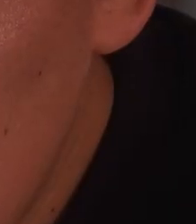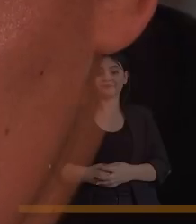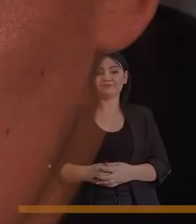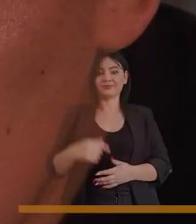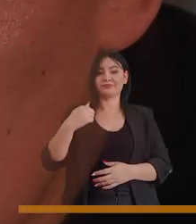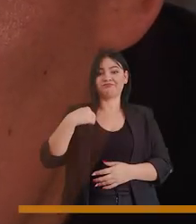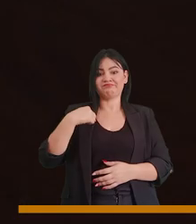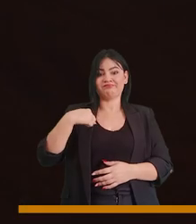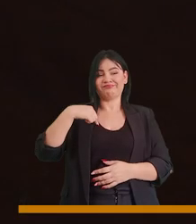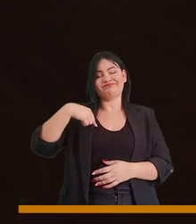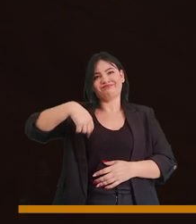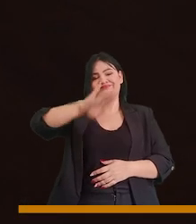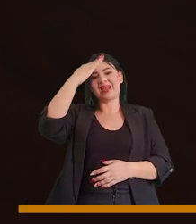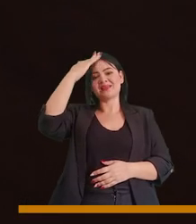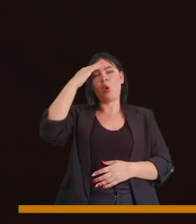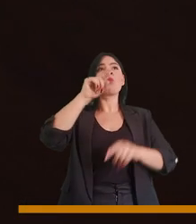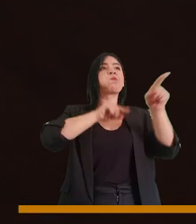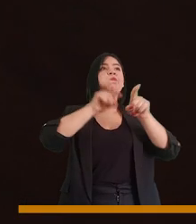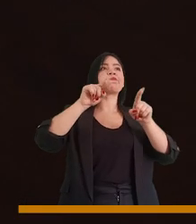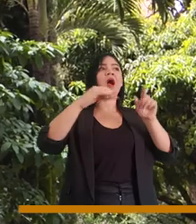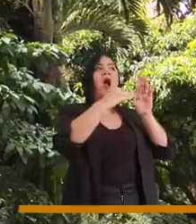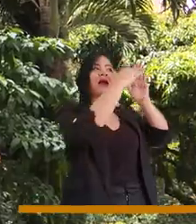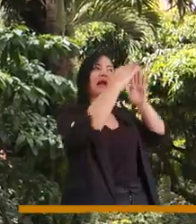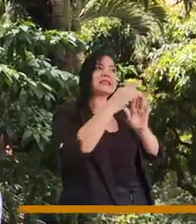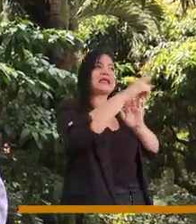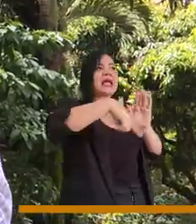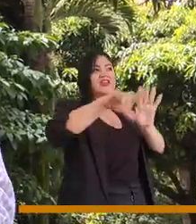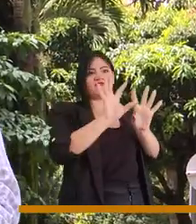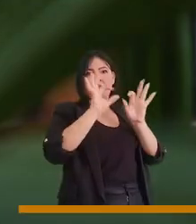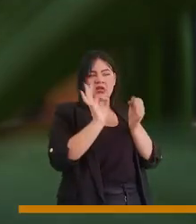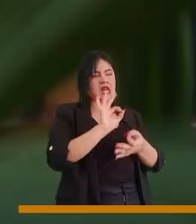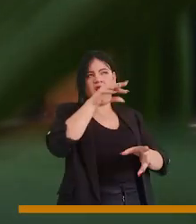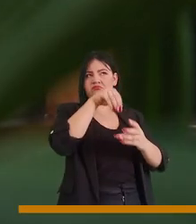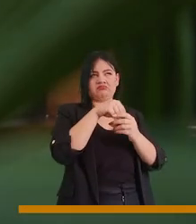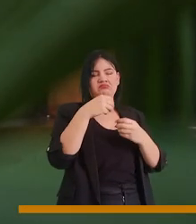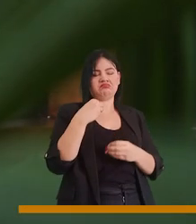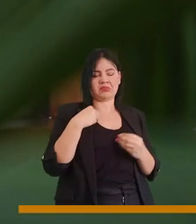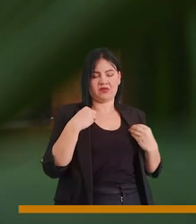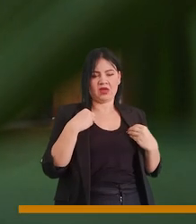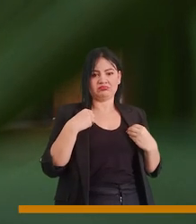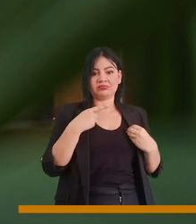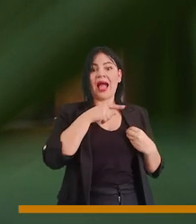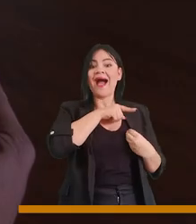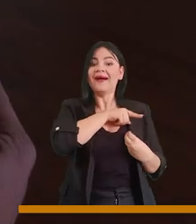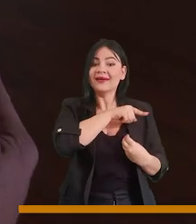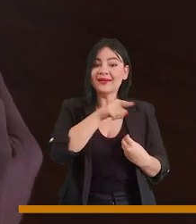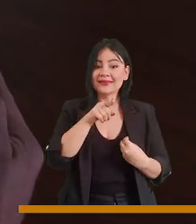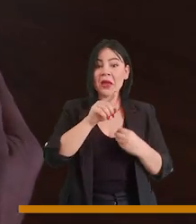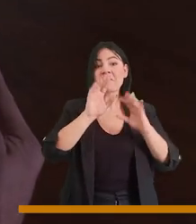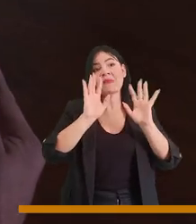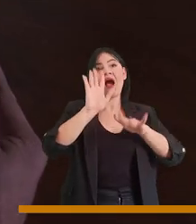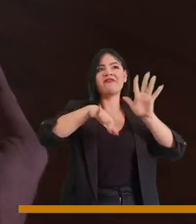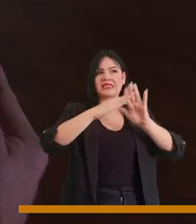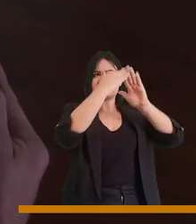Tenemos un ejemplo entonces donde las zonas de uso residencial exclusivamente para vivienda familiar es donde se desarrollan